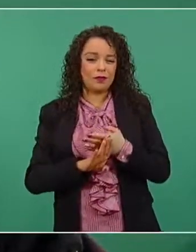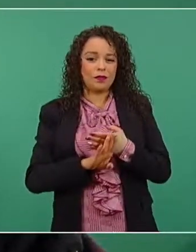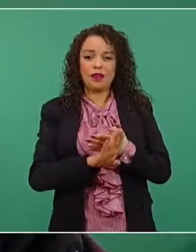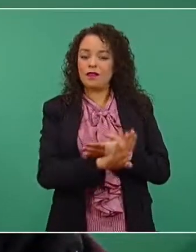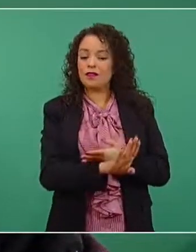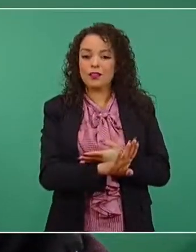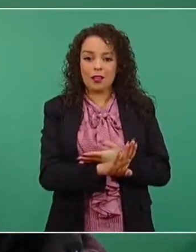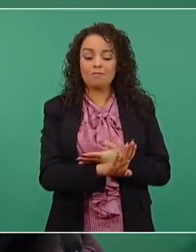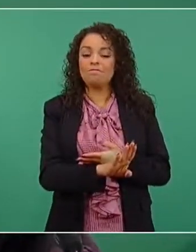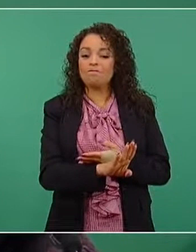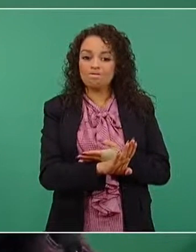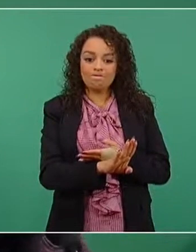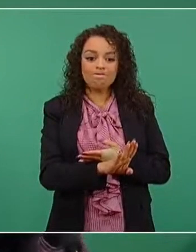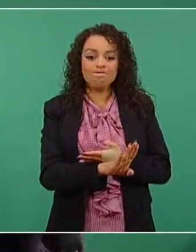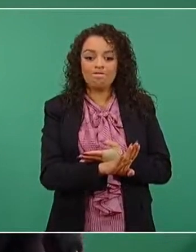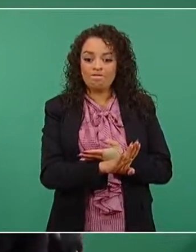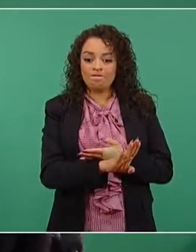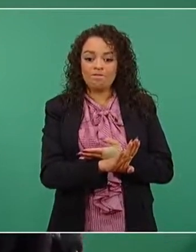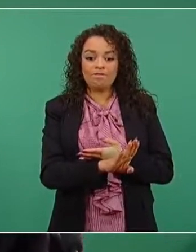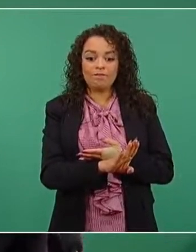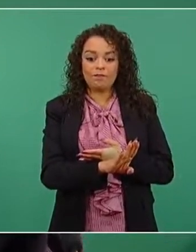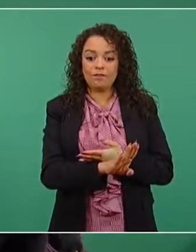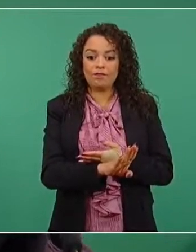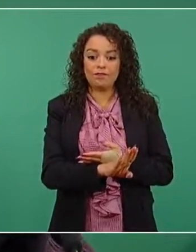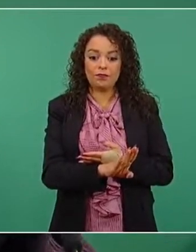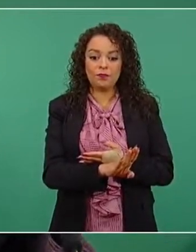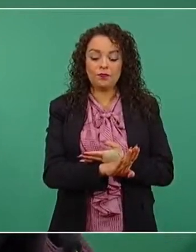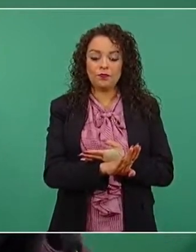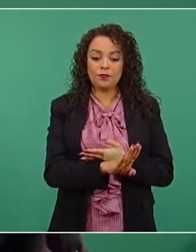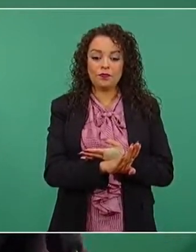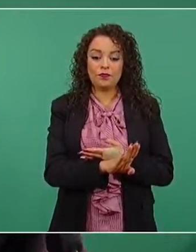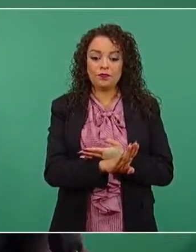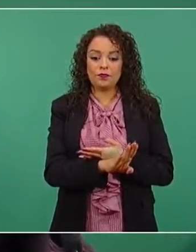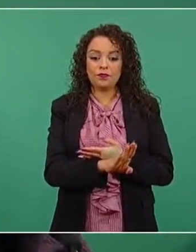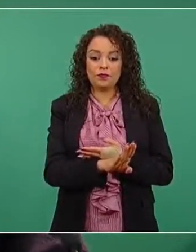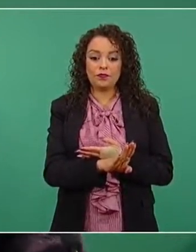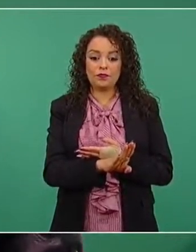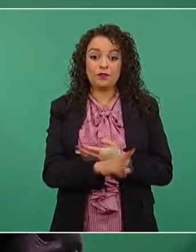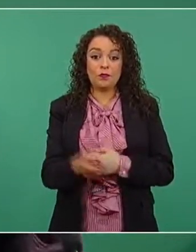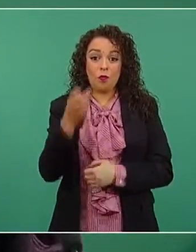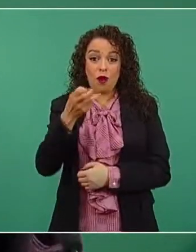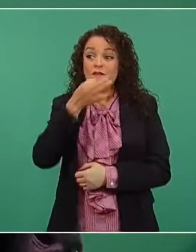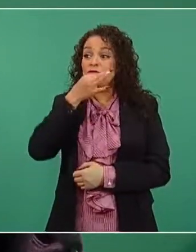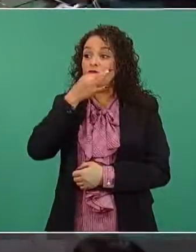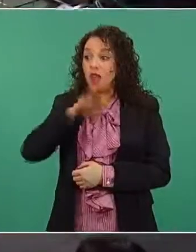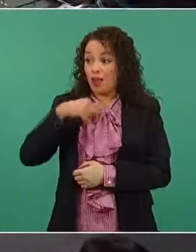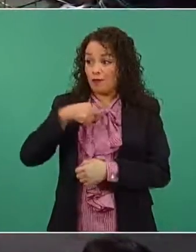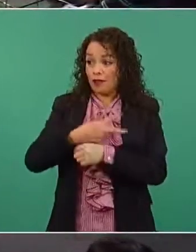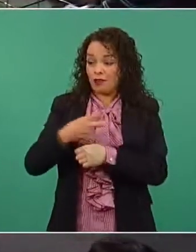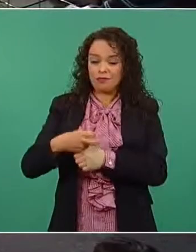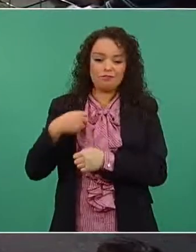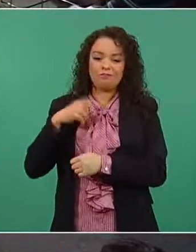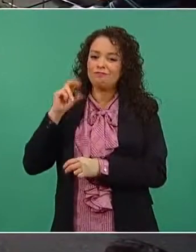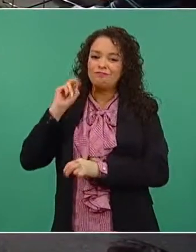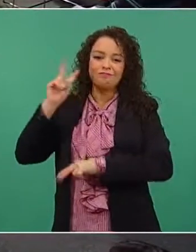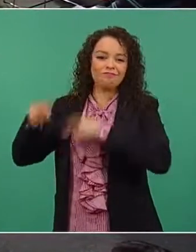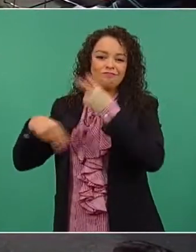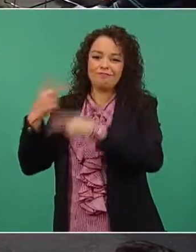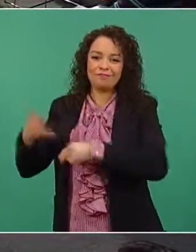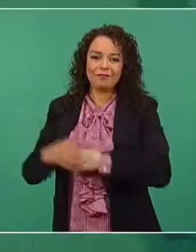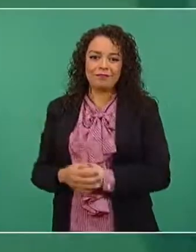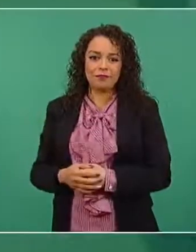Yo por eso no voy a eventos sociales. ¿Fue invitado a esta boda, presidente? Sí,